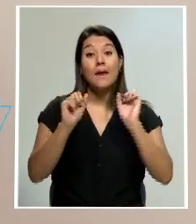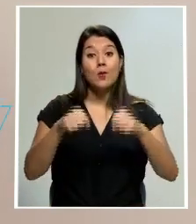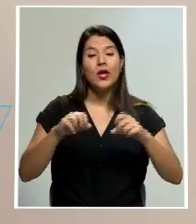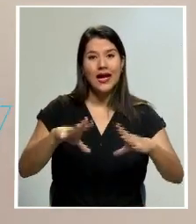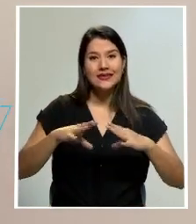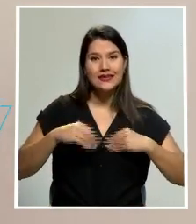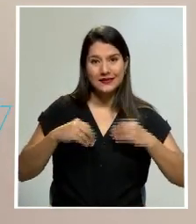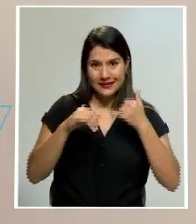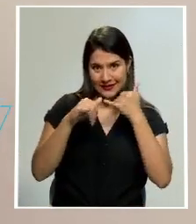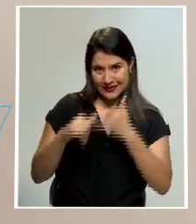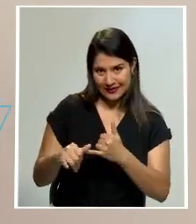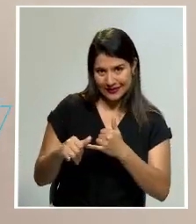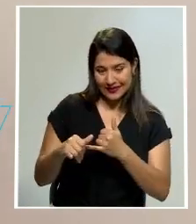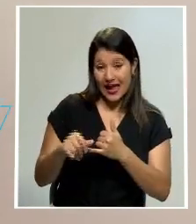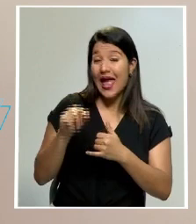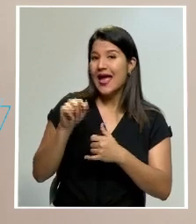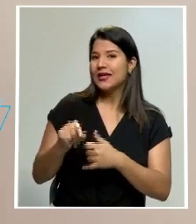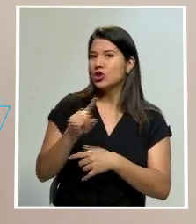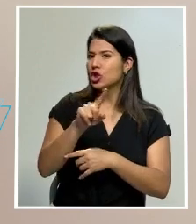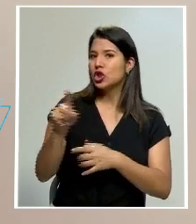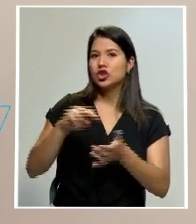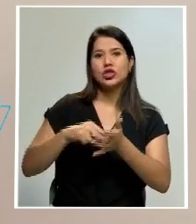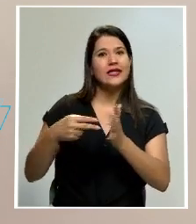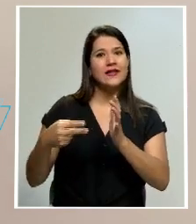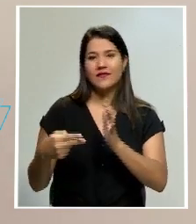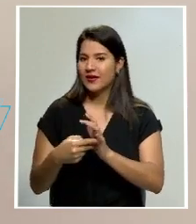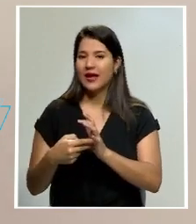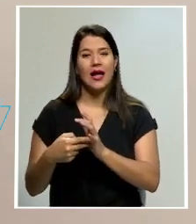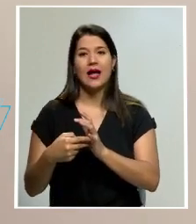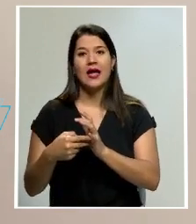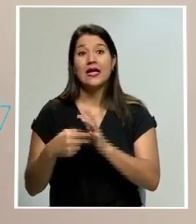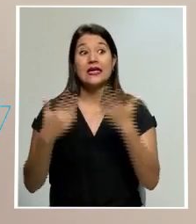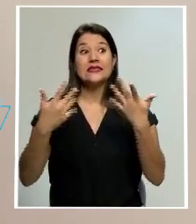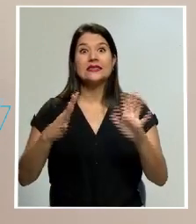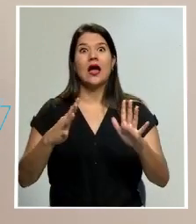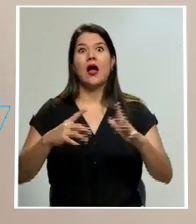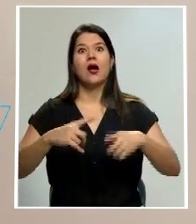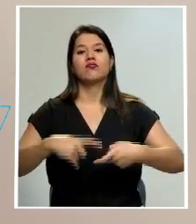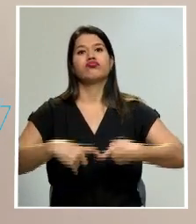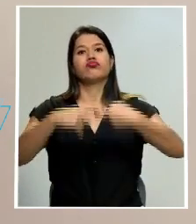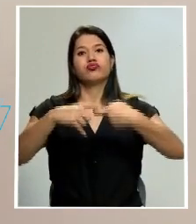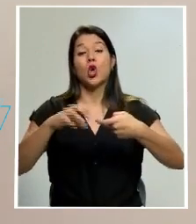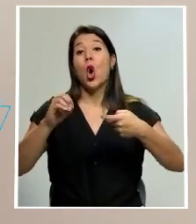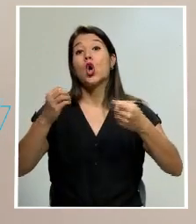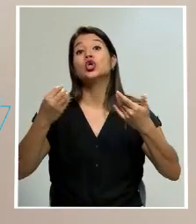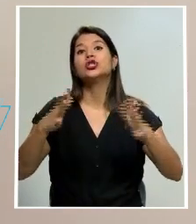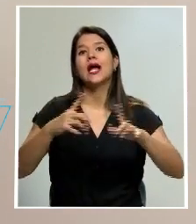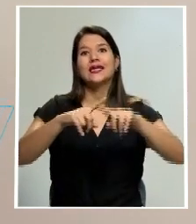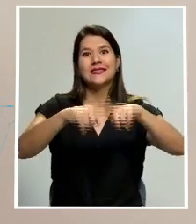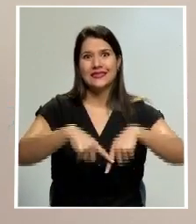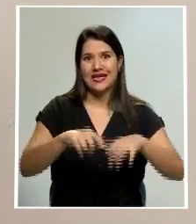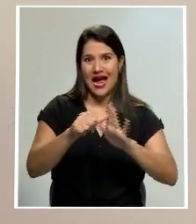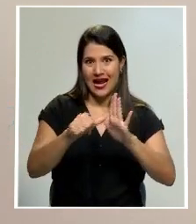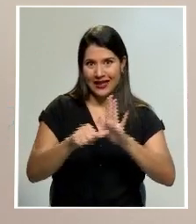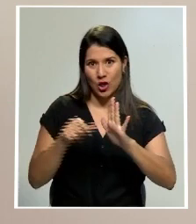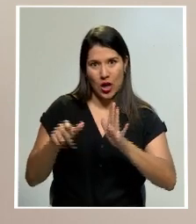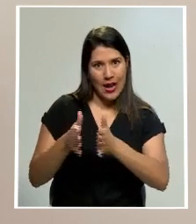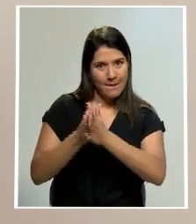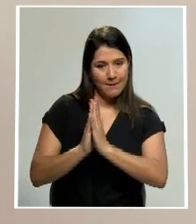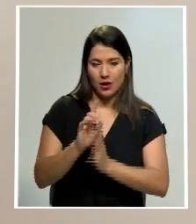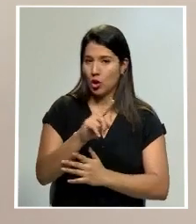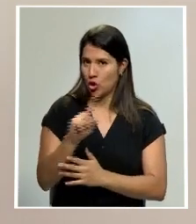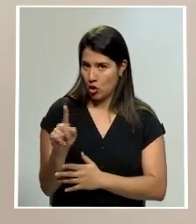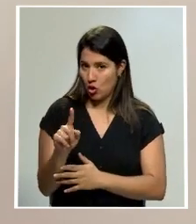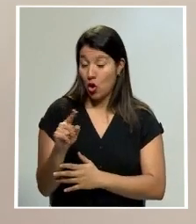no suspende la vigencia de las normas impugnadas. El único caso que suspende es en aquellos